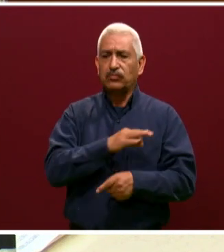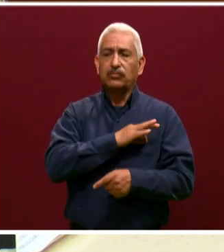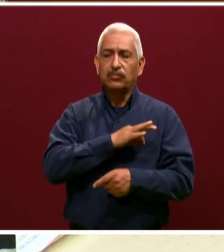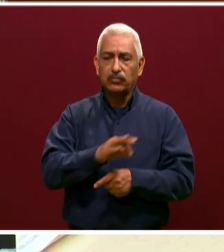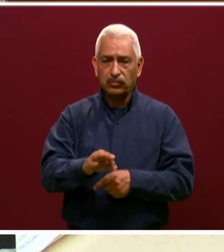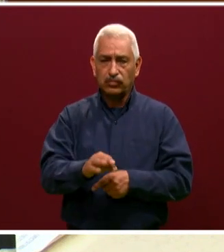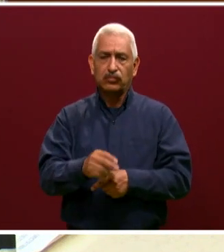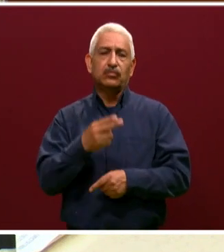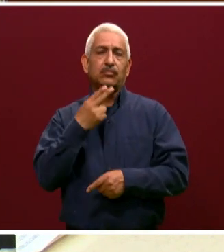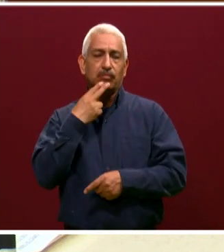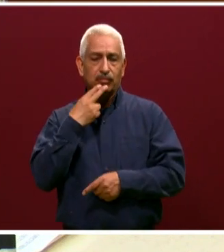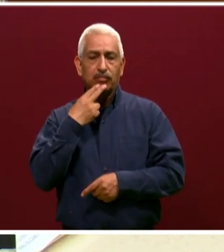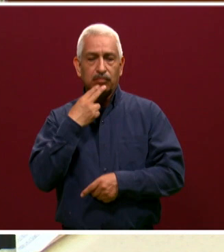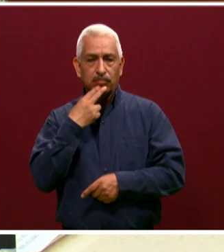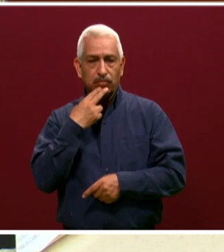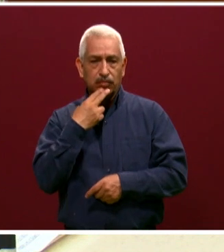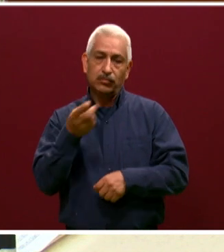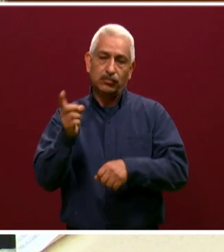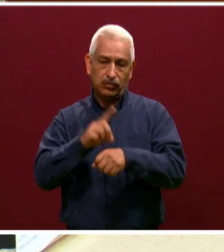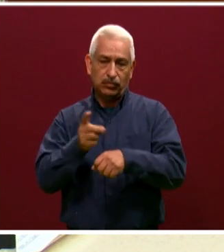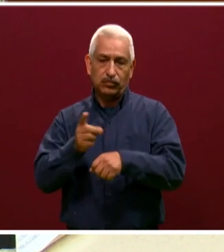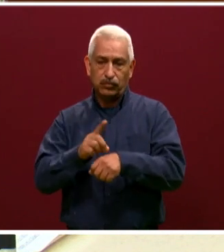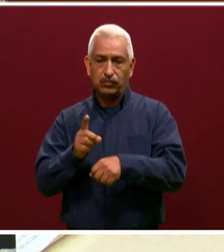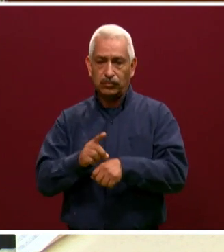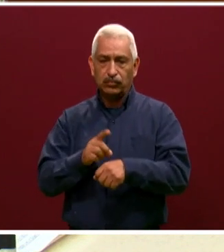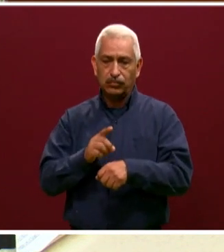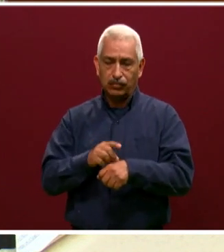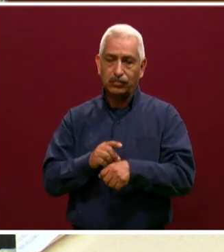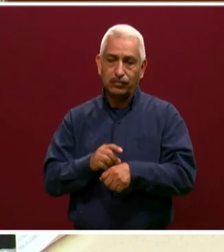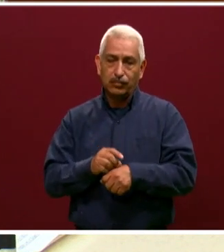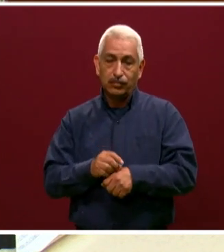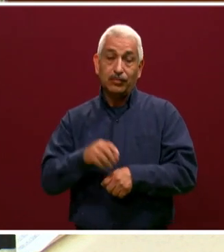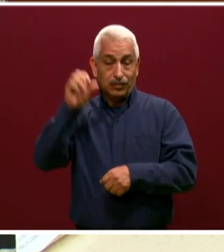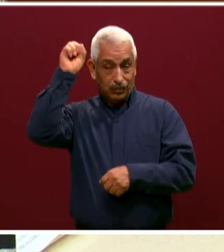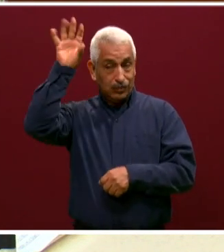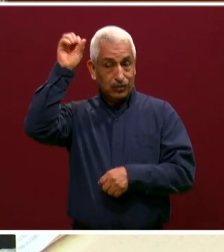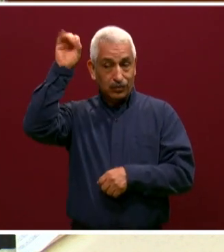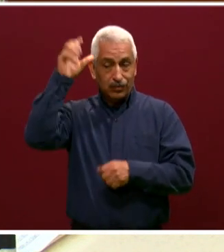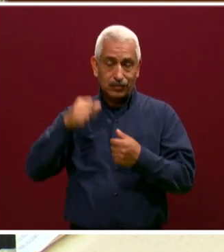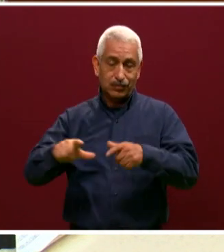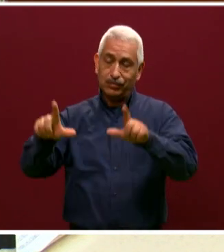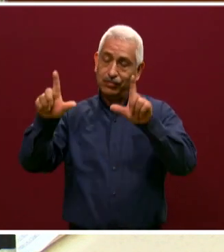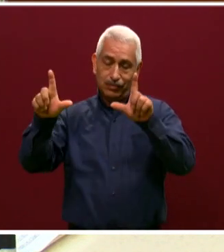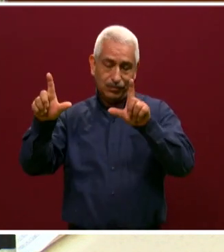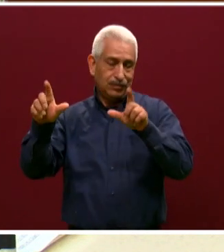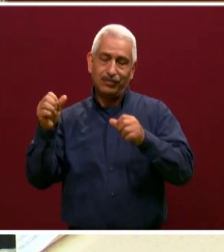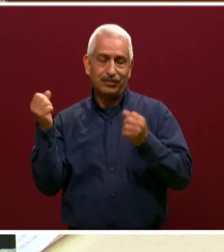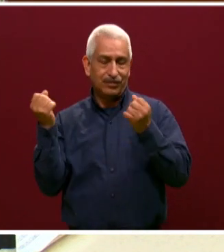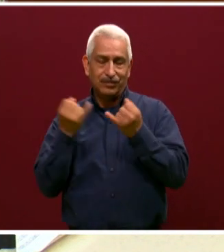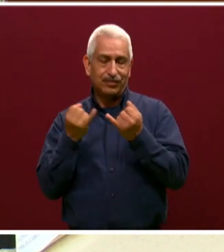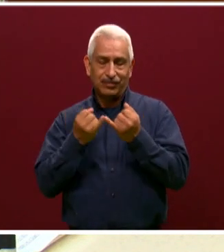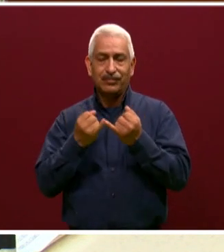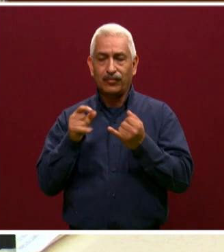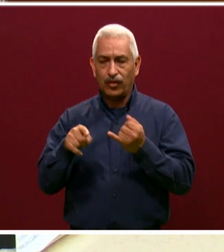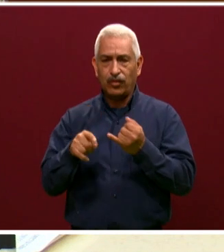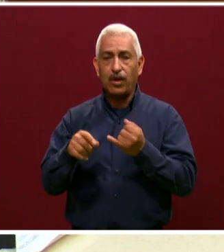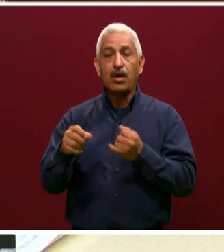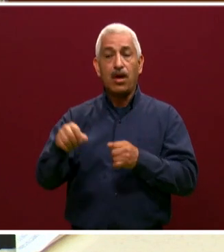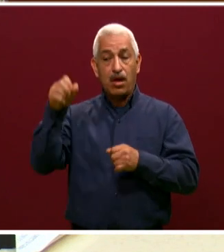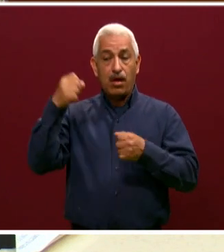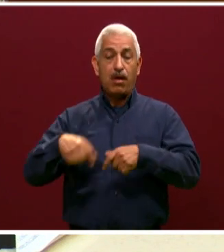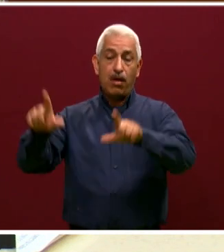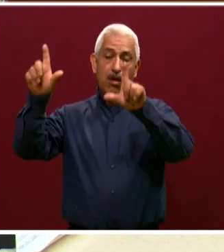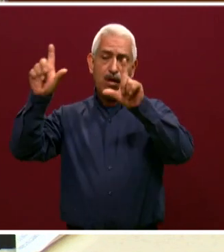hacer uso de ella, porque además de que se transmiten también en vivo a través de esta plataforma, bueno, pues, ahí se quedan los programas y son